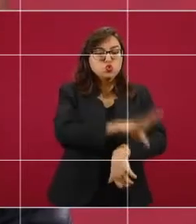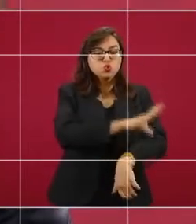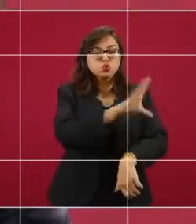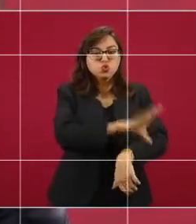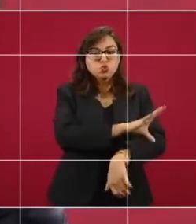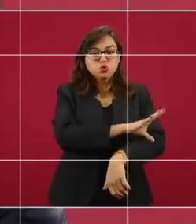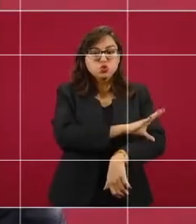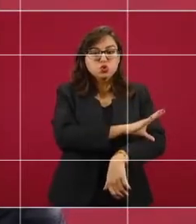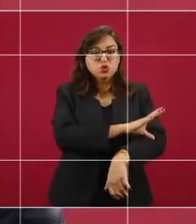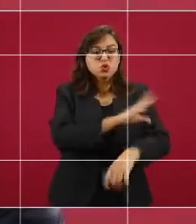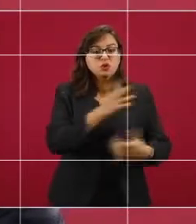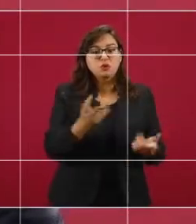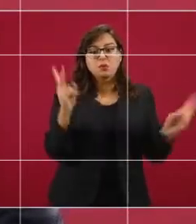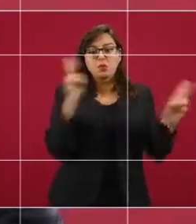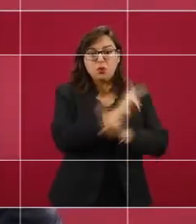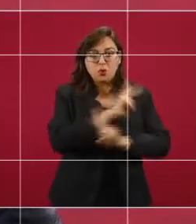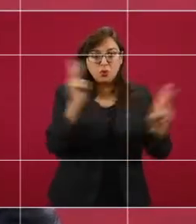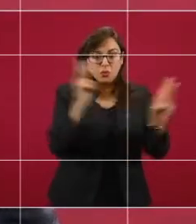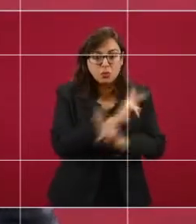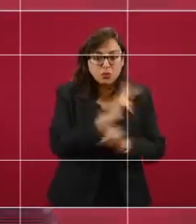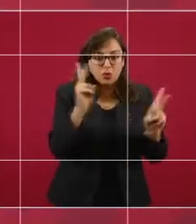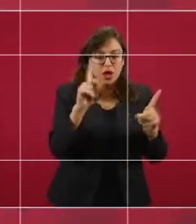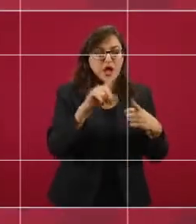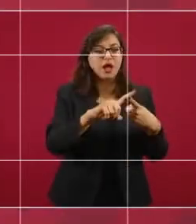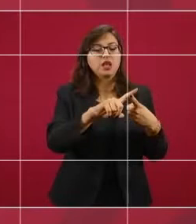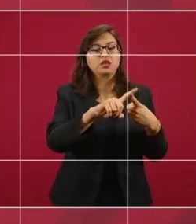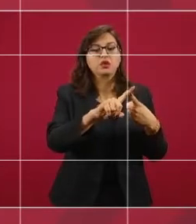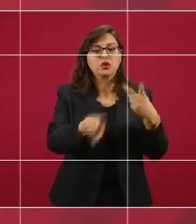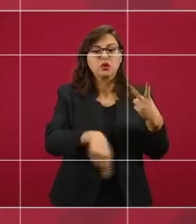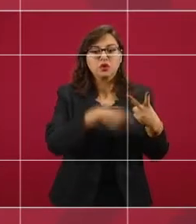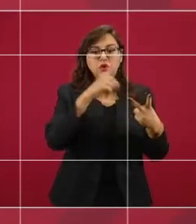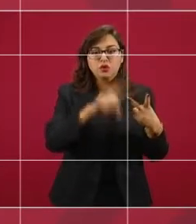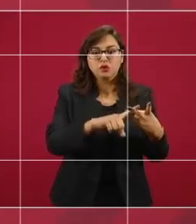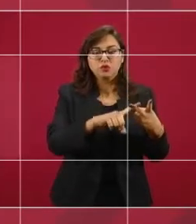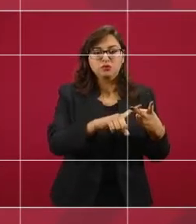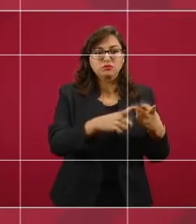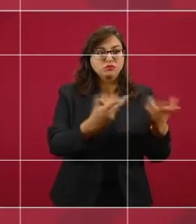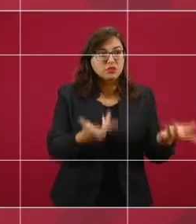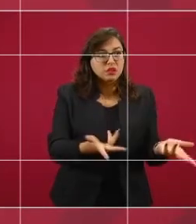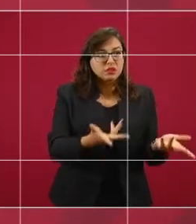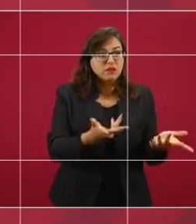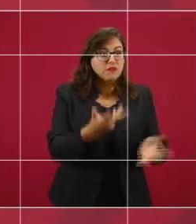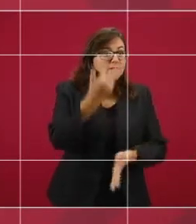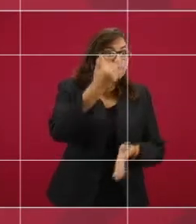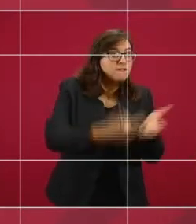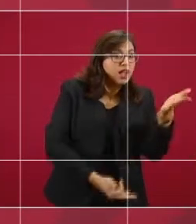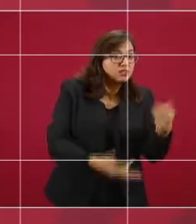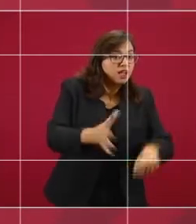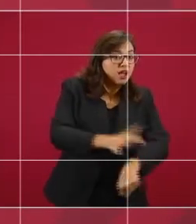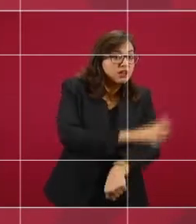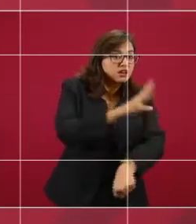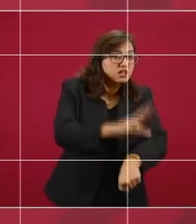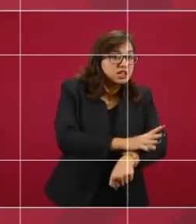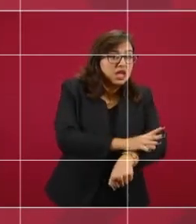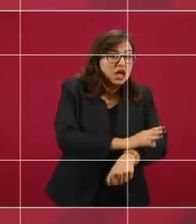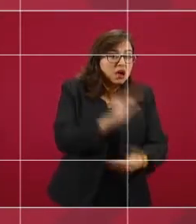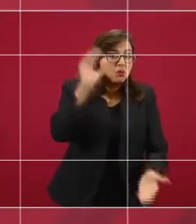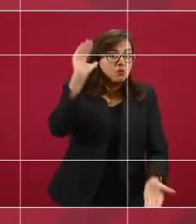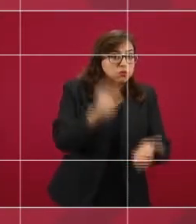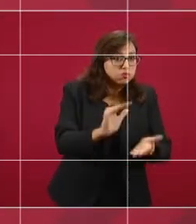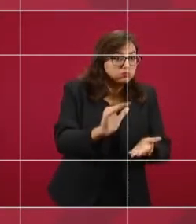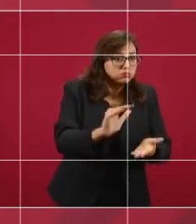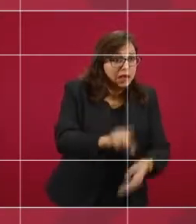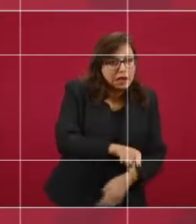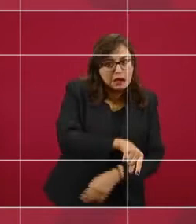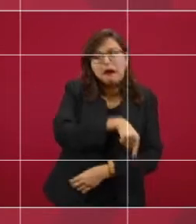eólicas o hay una falta de energía en la red